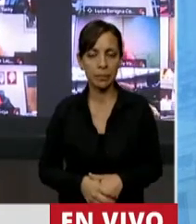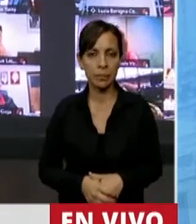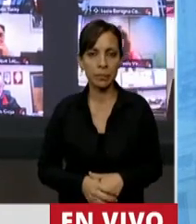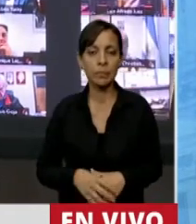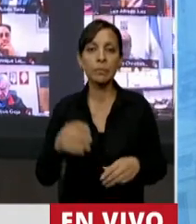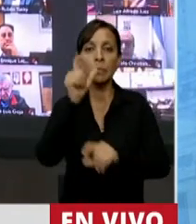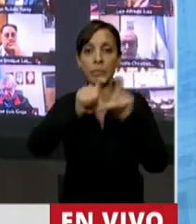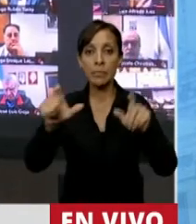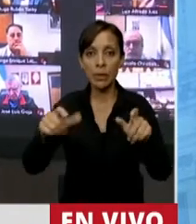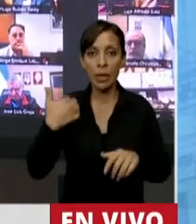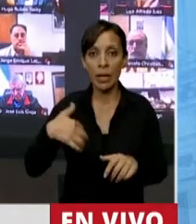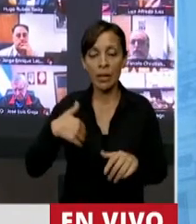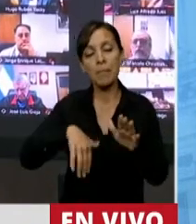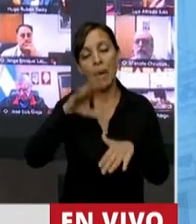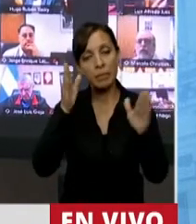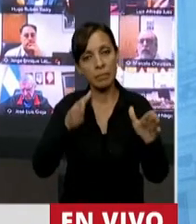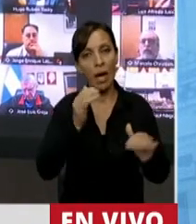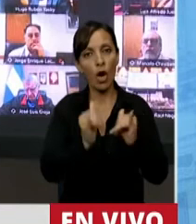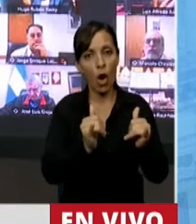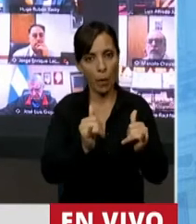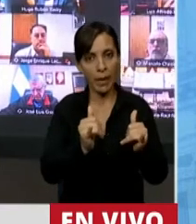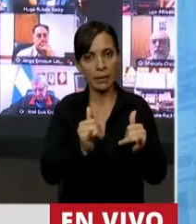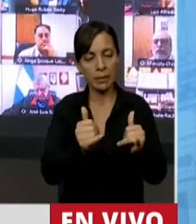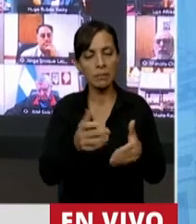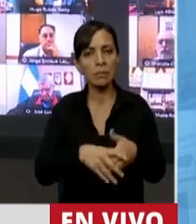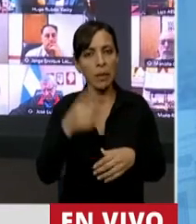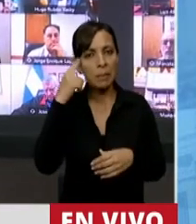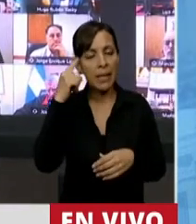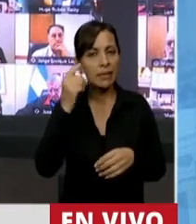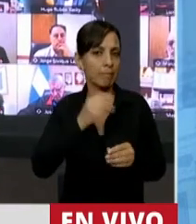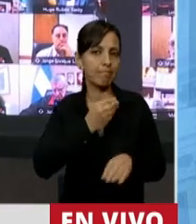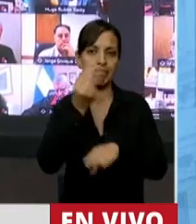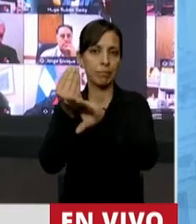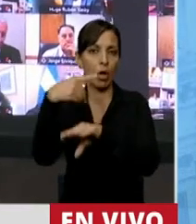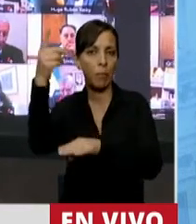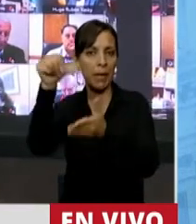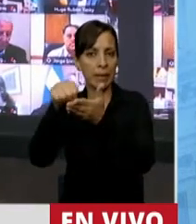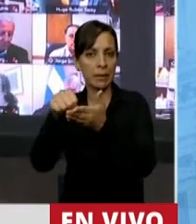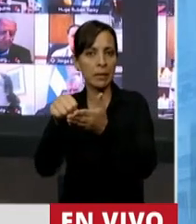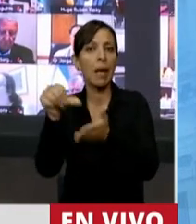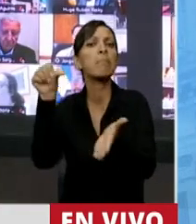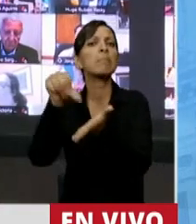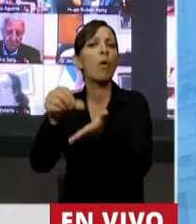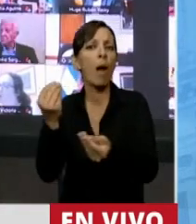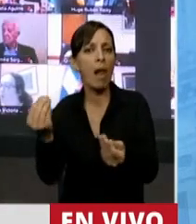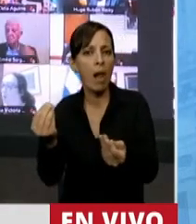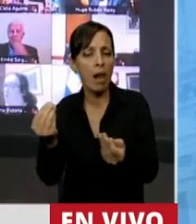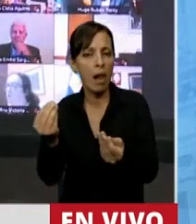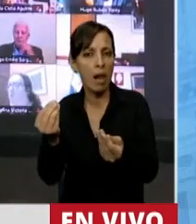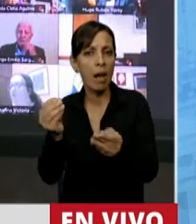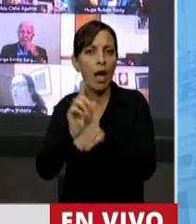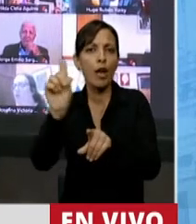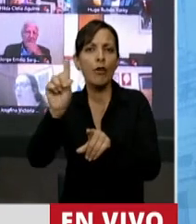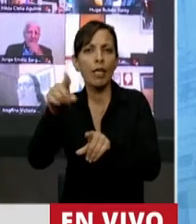Muchos argentinos, en especial los más jóvenes y calificados, están pensando en emigrar. ¿Cuáles son los destinos? No son destinos